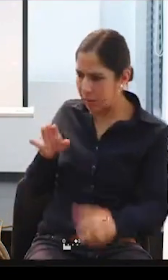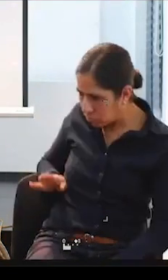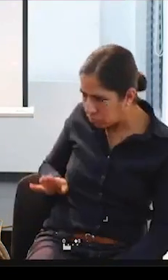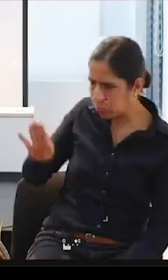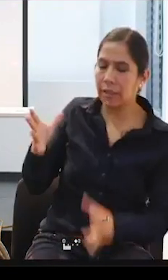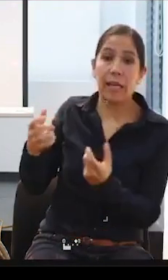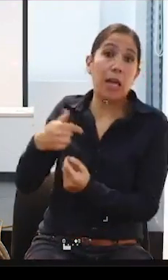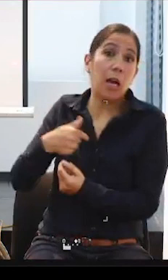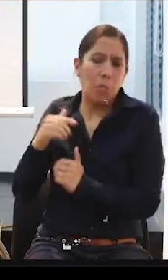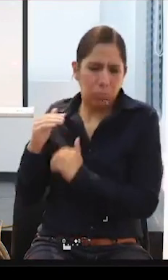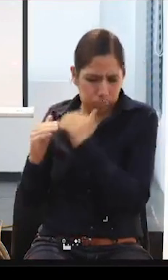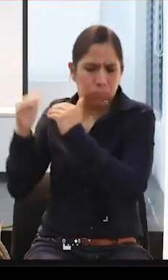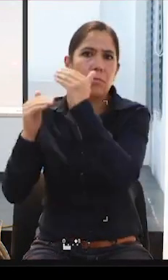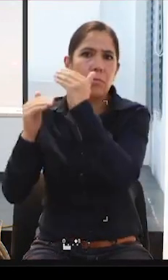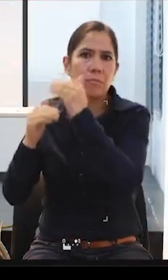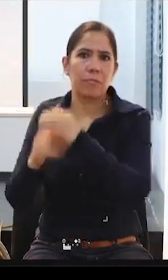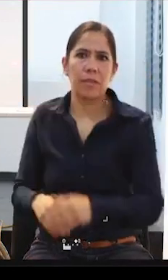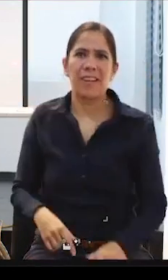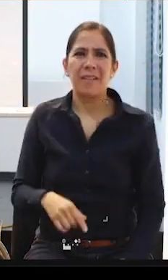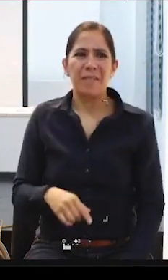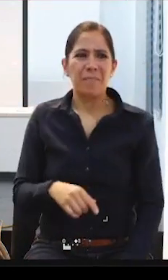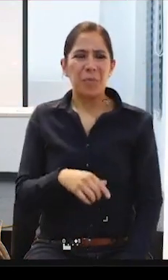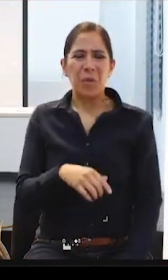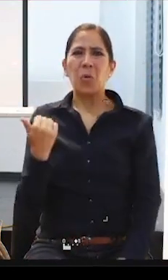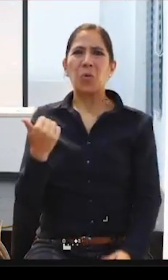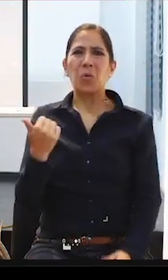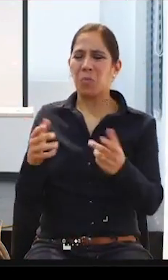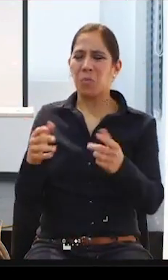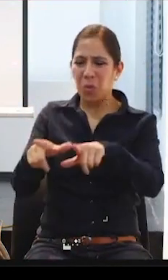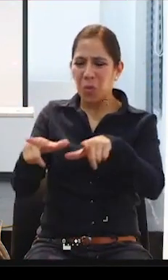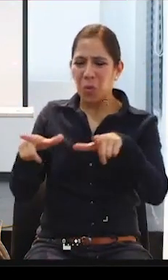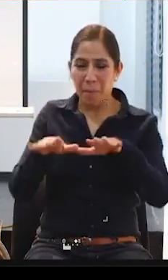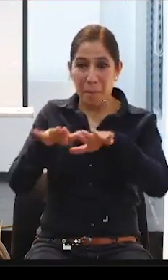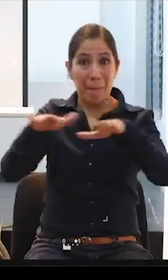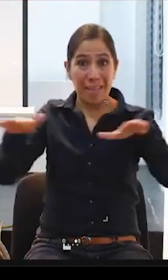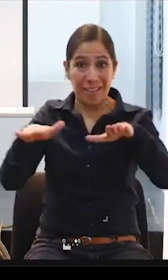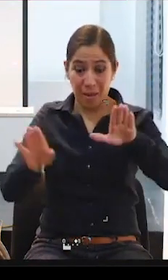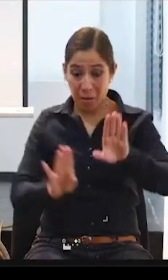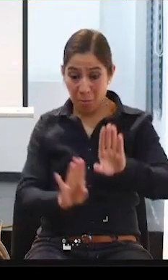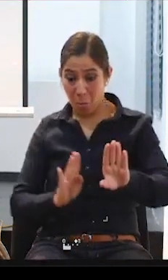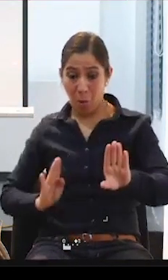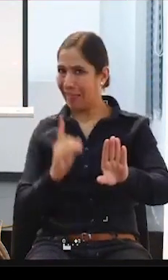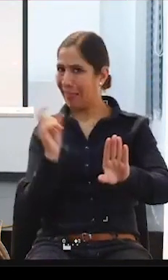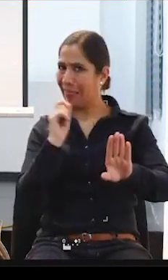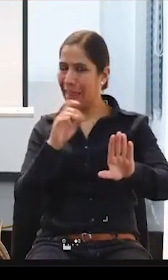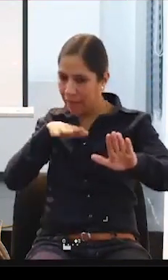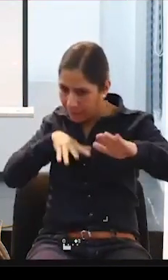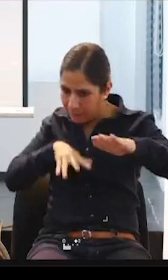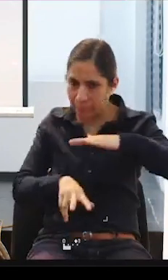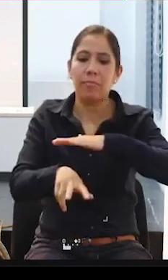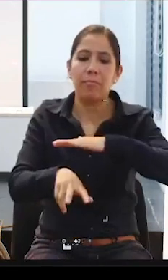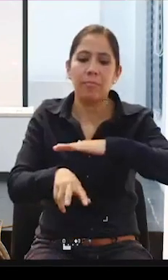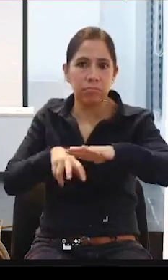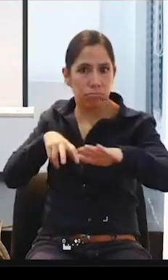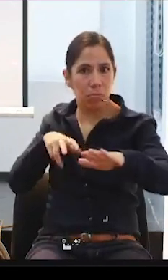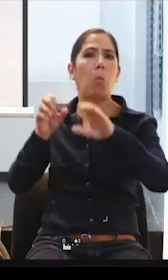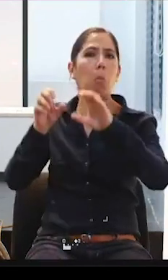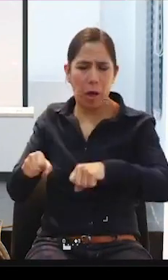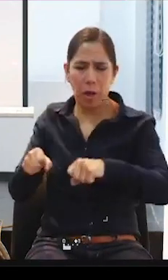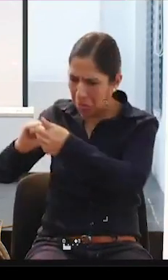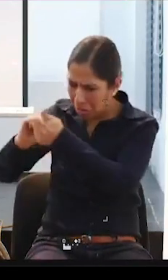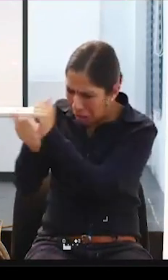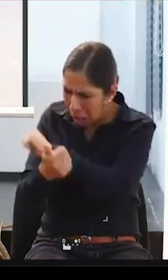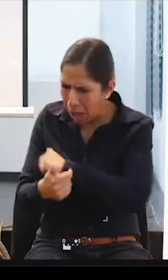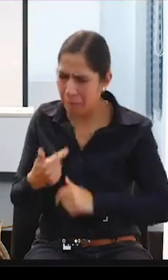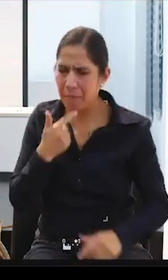los mesones no tenían puertas, porque para que la silla entre y puedas usar todo. Y cuando he salido, todo